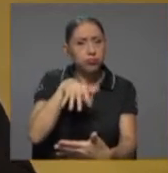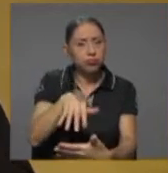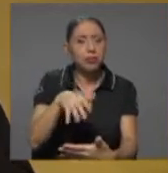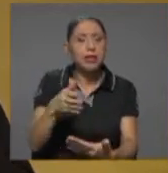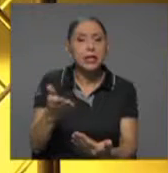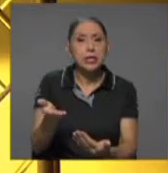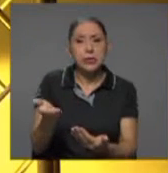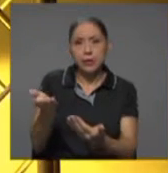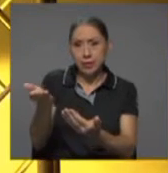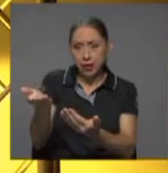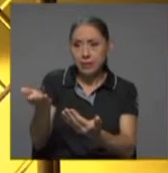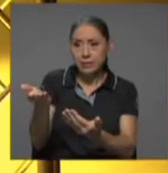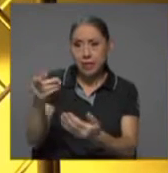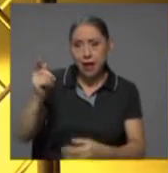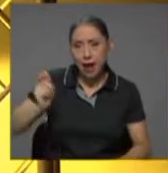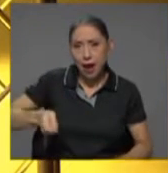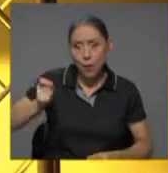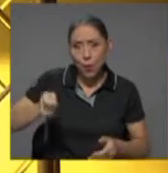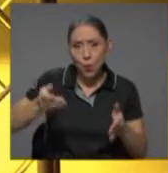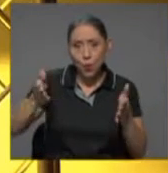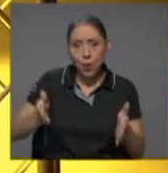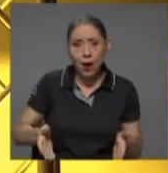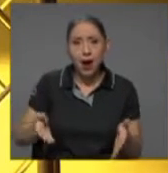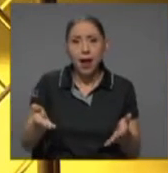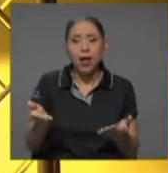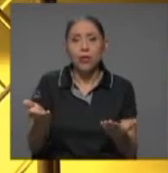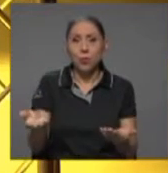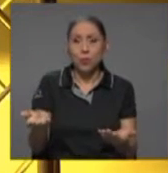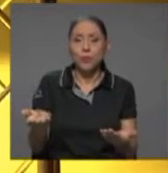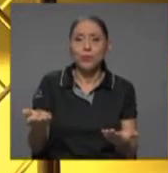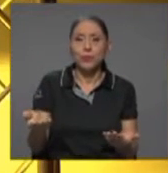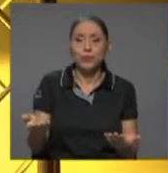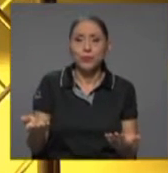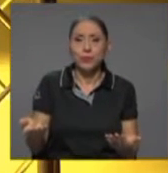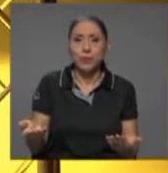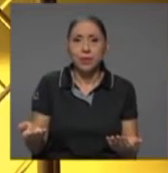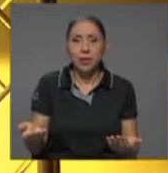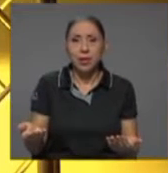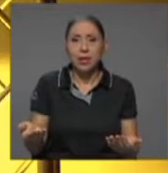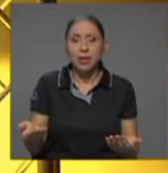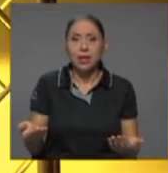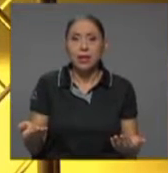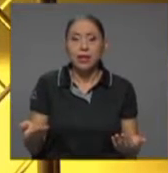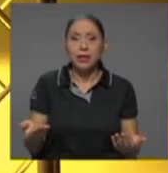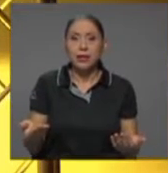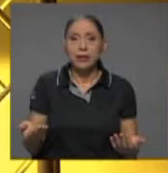abogado de